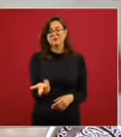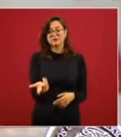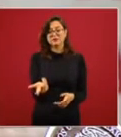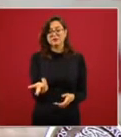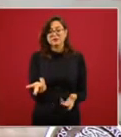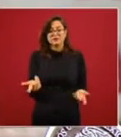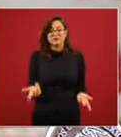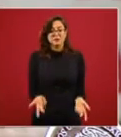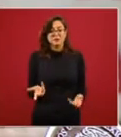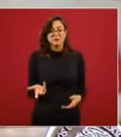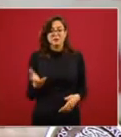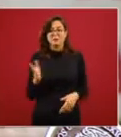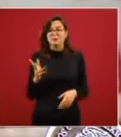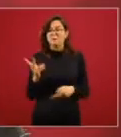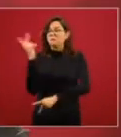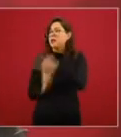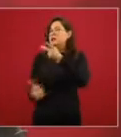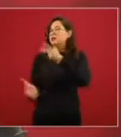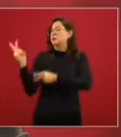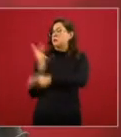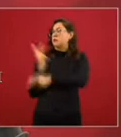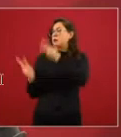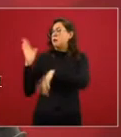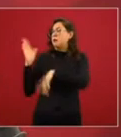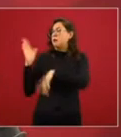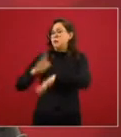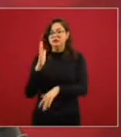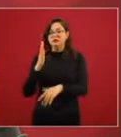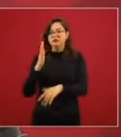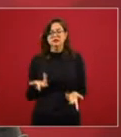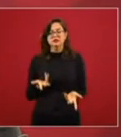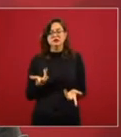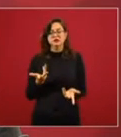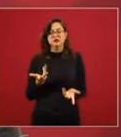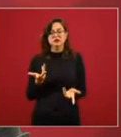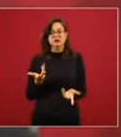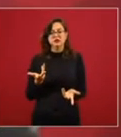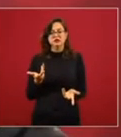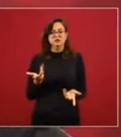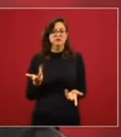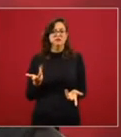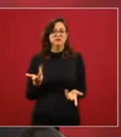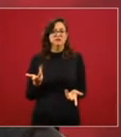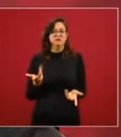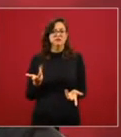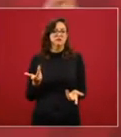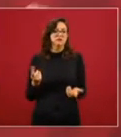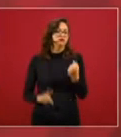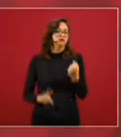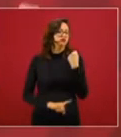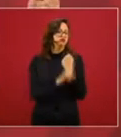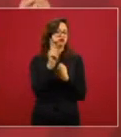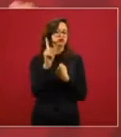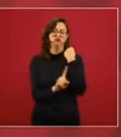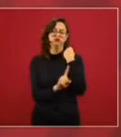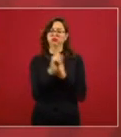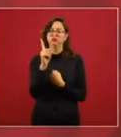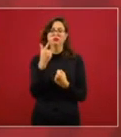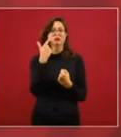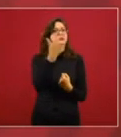incrementaron sus deudas con la pandemia aquí tuvimos muchas presiones